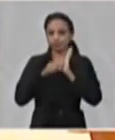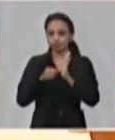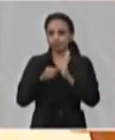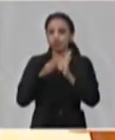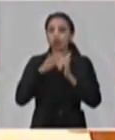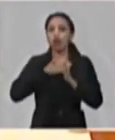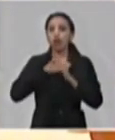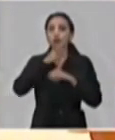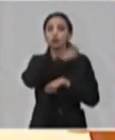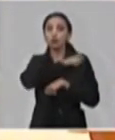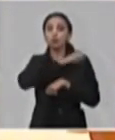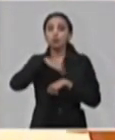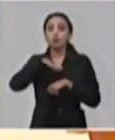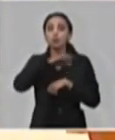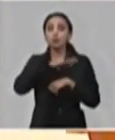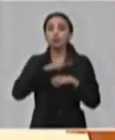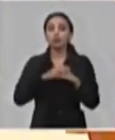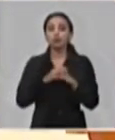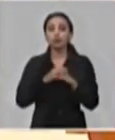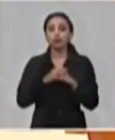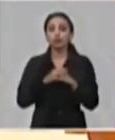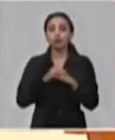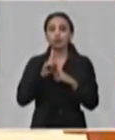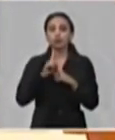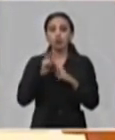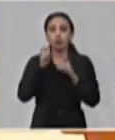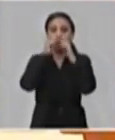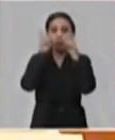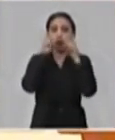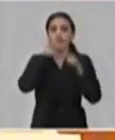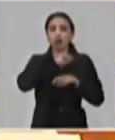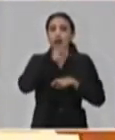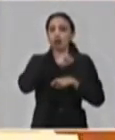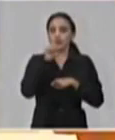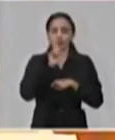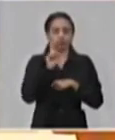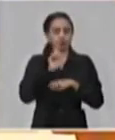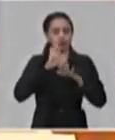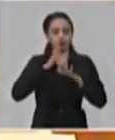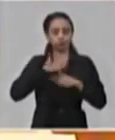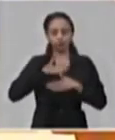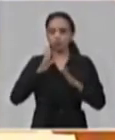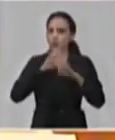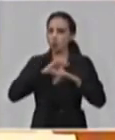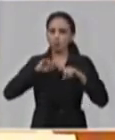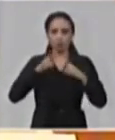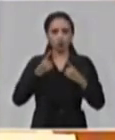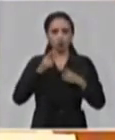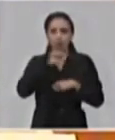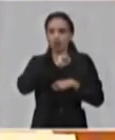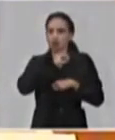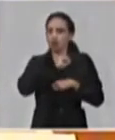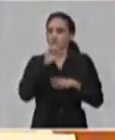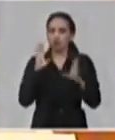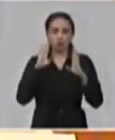nuestro pueblo no alarmarse. No hay razones para alarmarse.